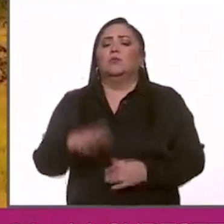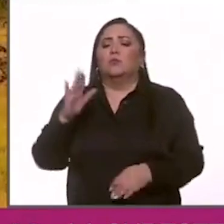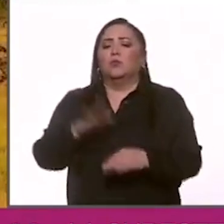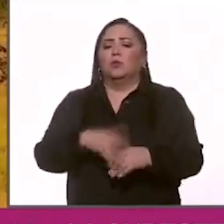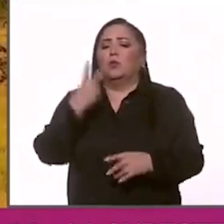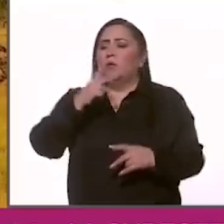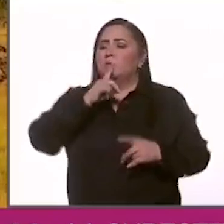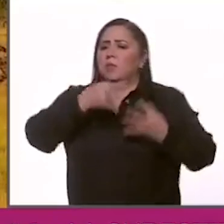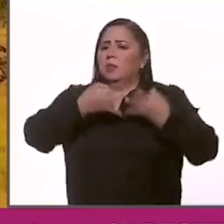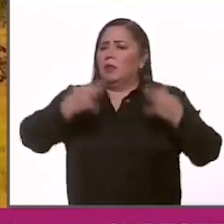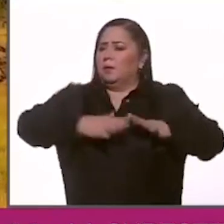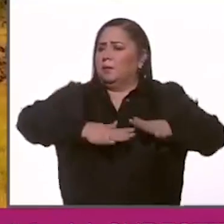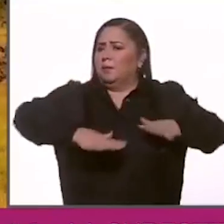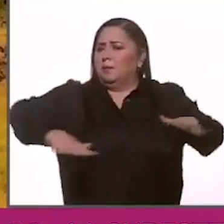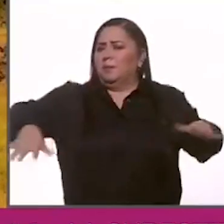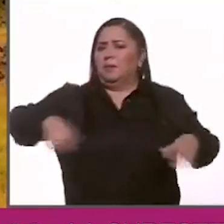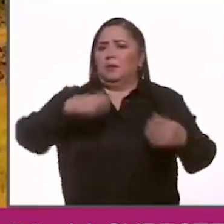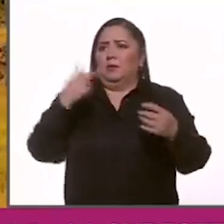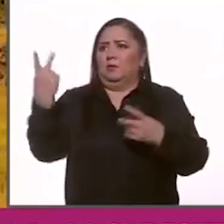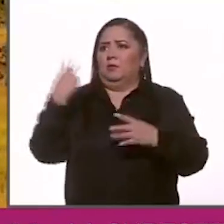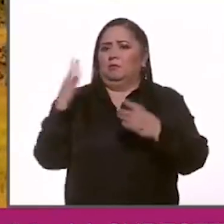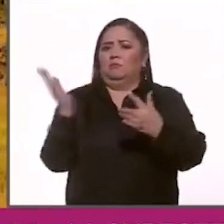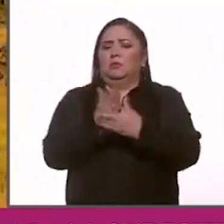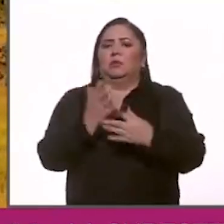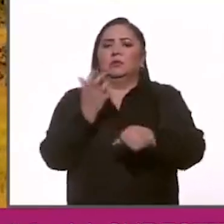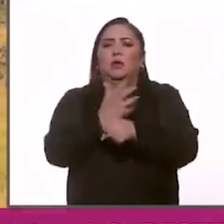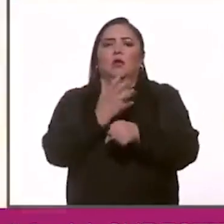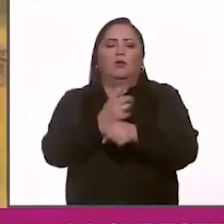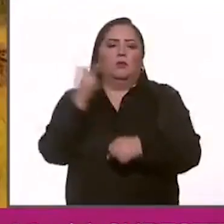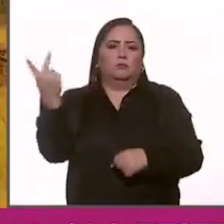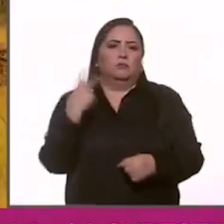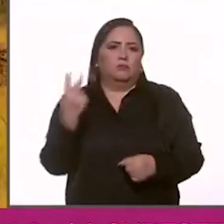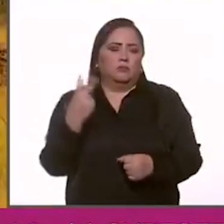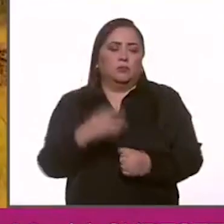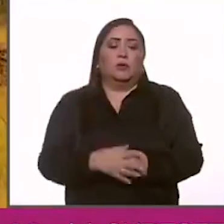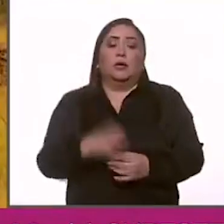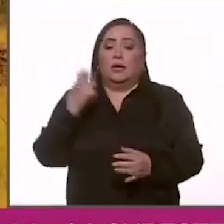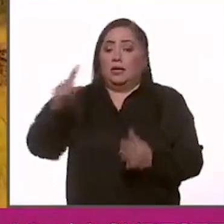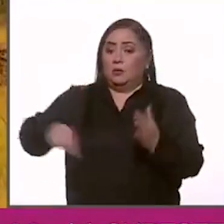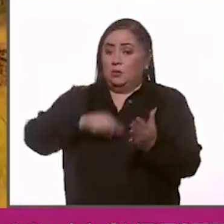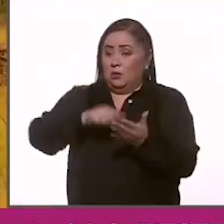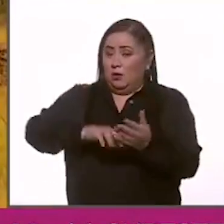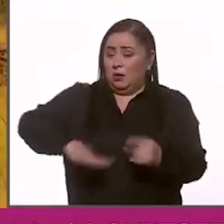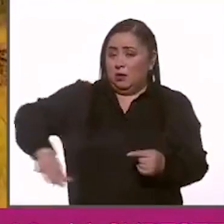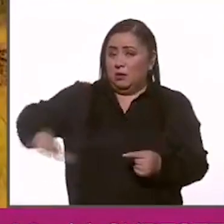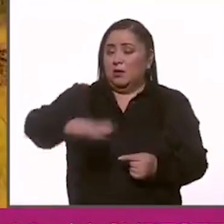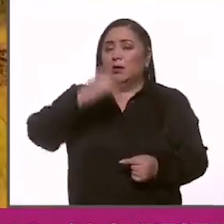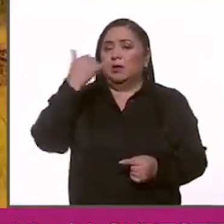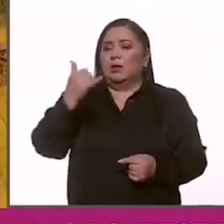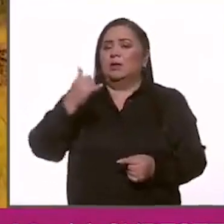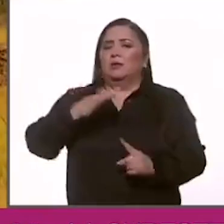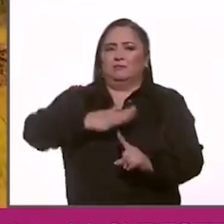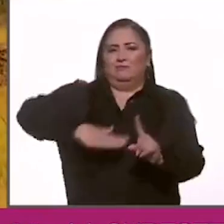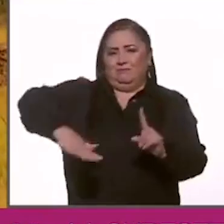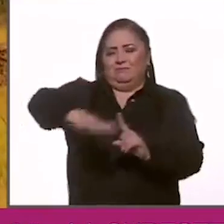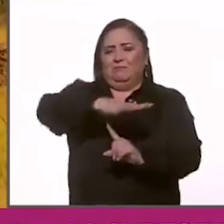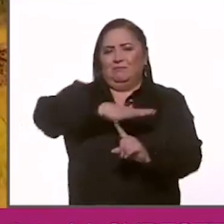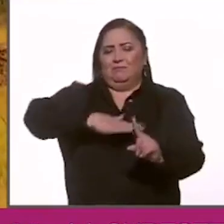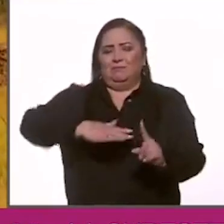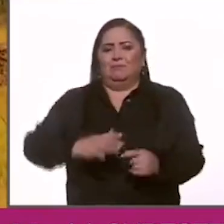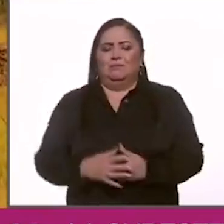desiertos que compartimos con Estados Unidos de Norteamérica. La ubicación y los ecosistemas